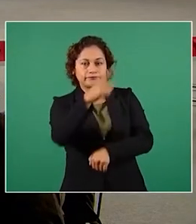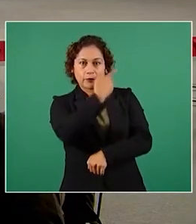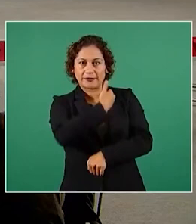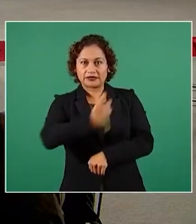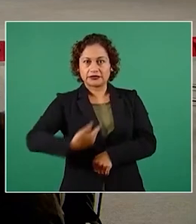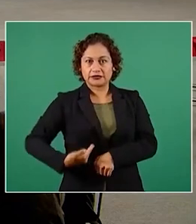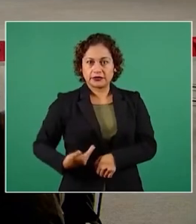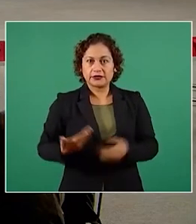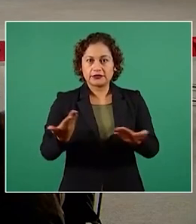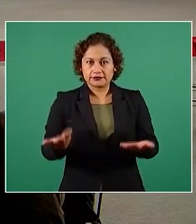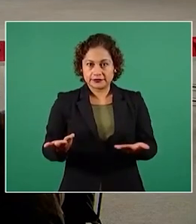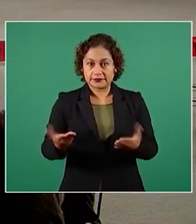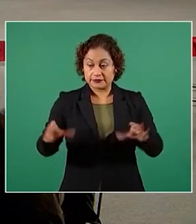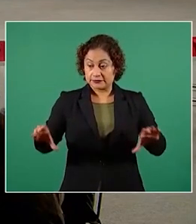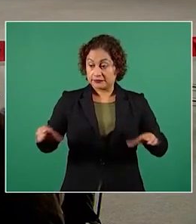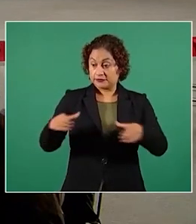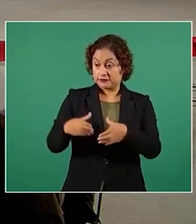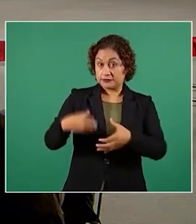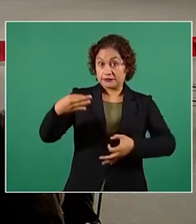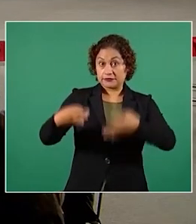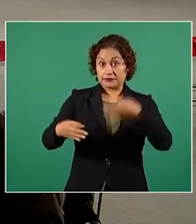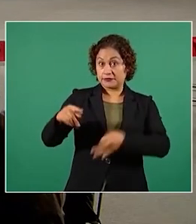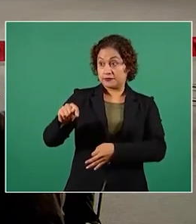tribunal dependía del presidente